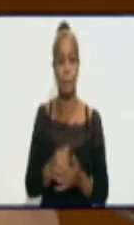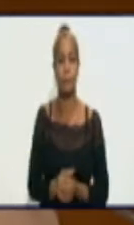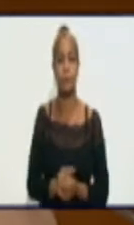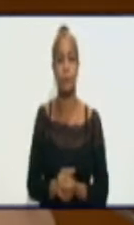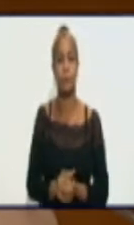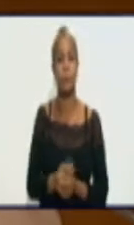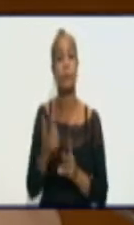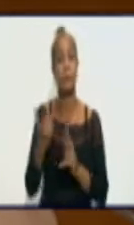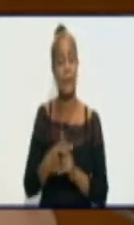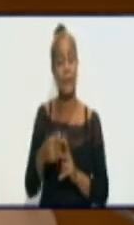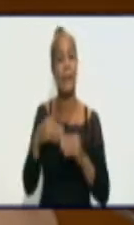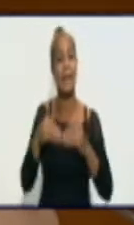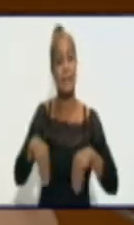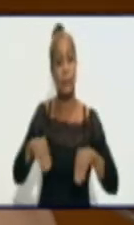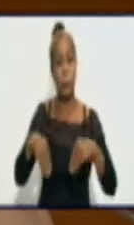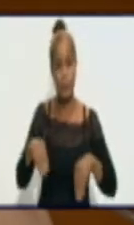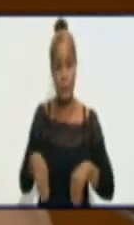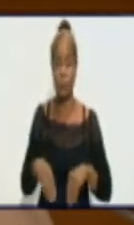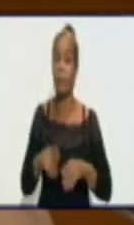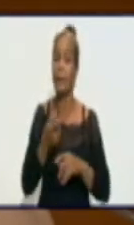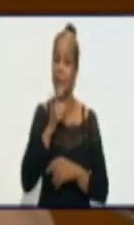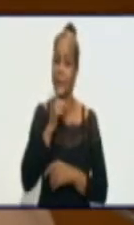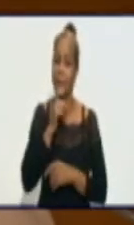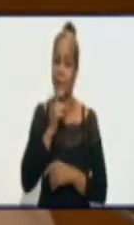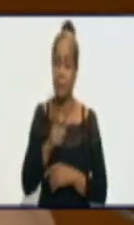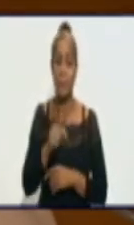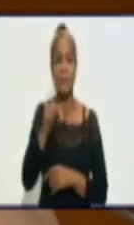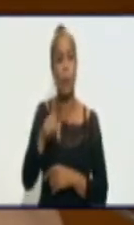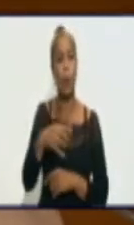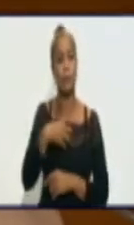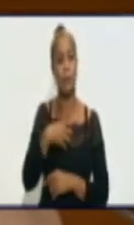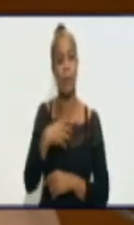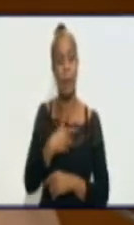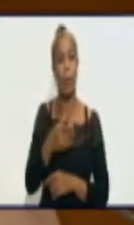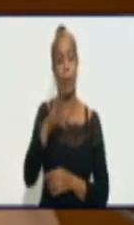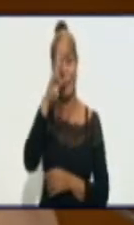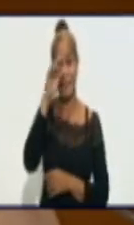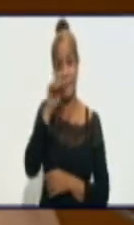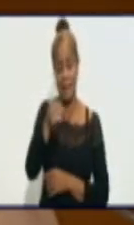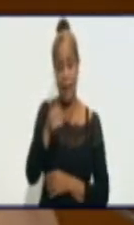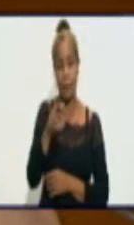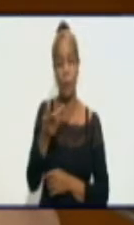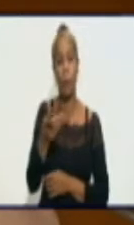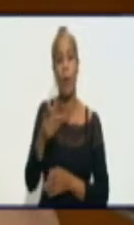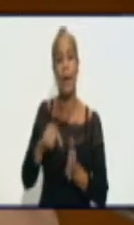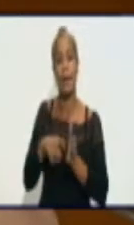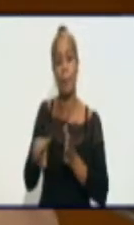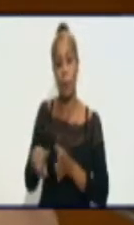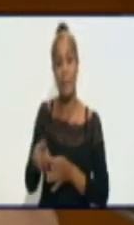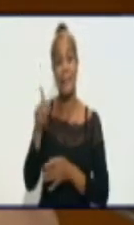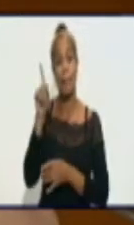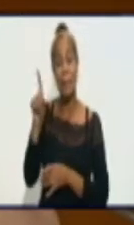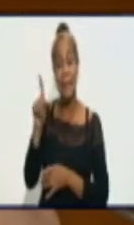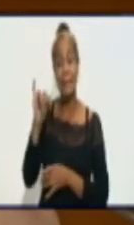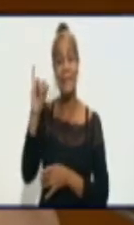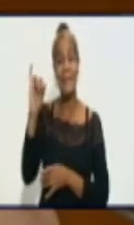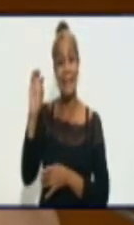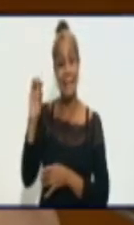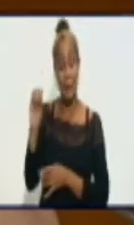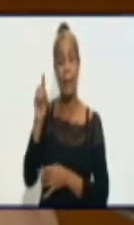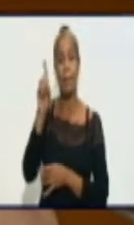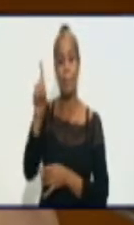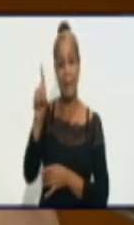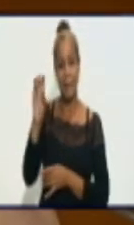provincia y en Vayamo es muy compleja. Hoy tenemos, permanece ingresado en la provincia, 1.060 pacientes. De ellos